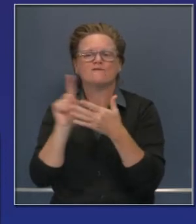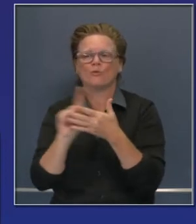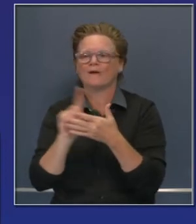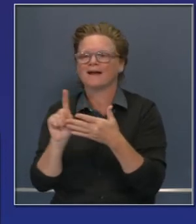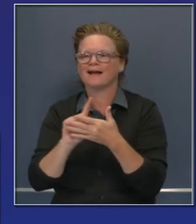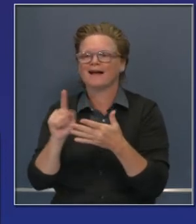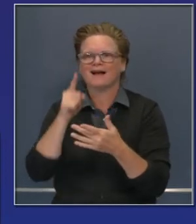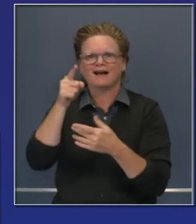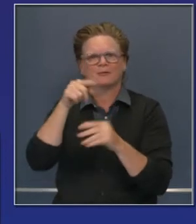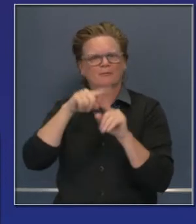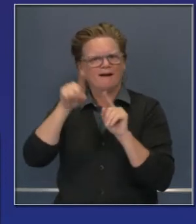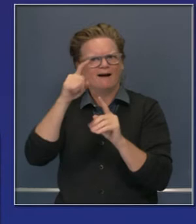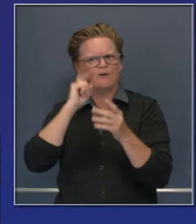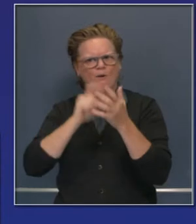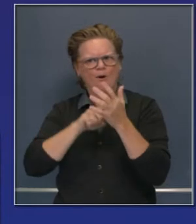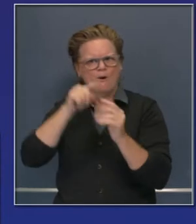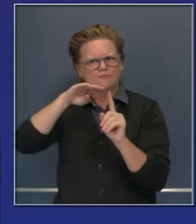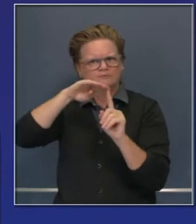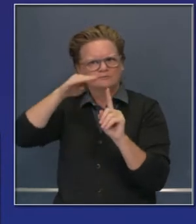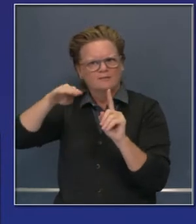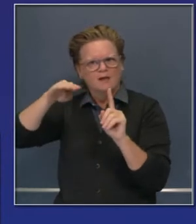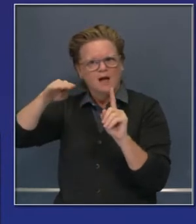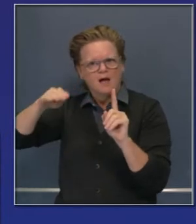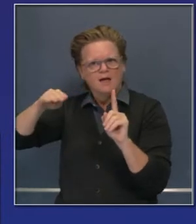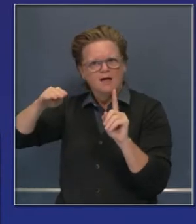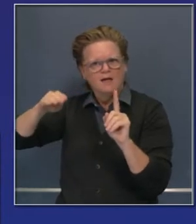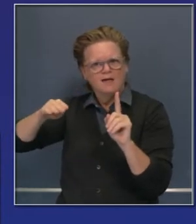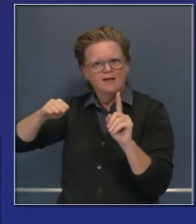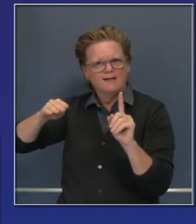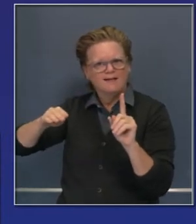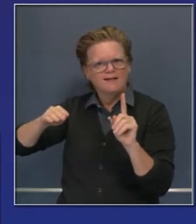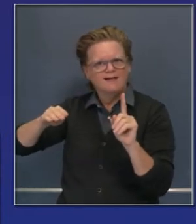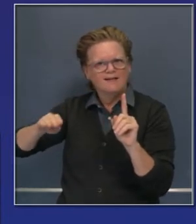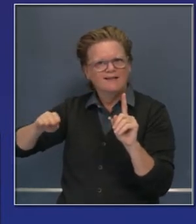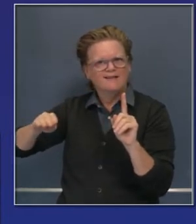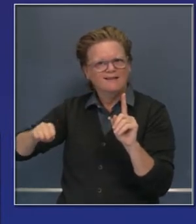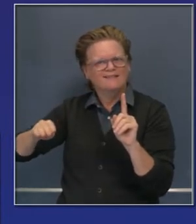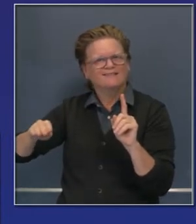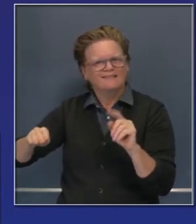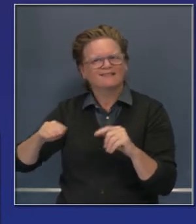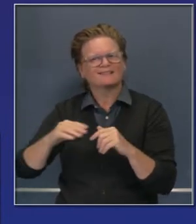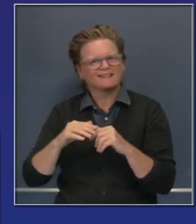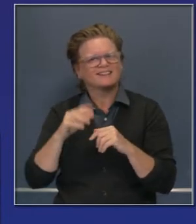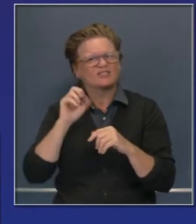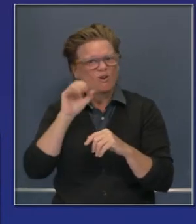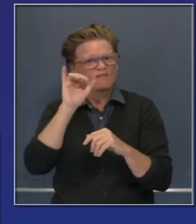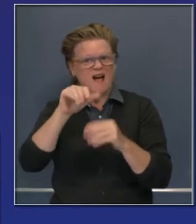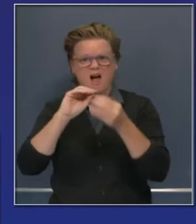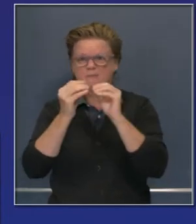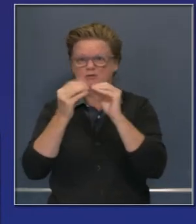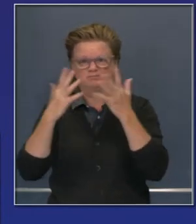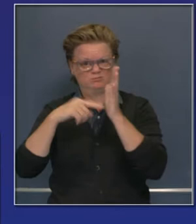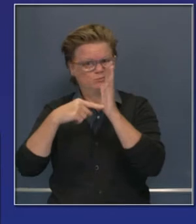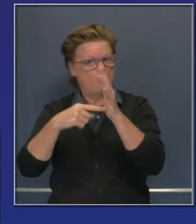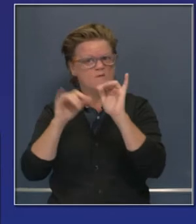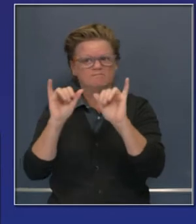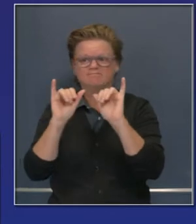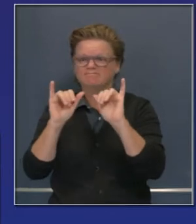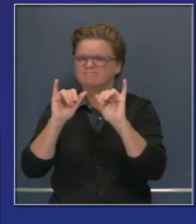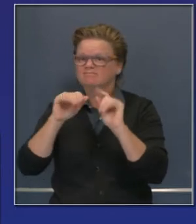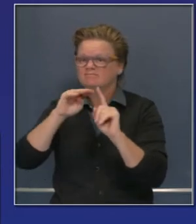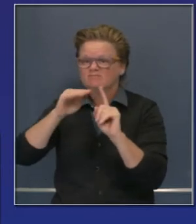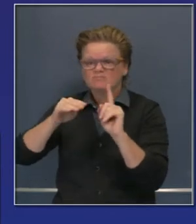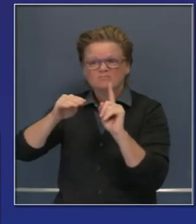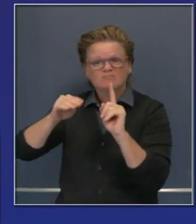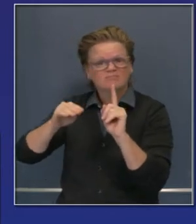que nos da mucho aliento. Esta transparencia indica una baja en la cifra de hospitalizaciones de una